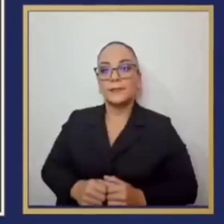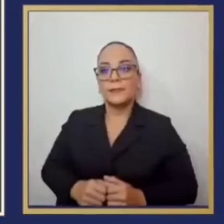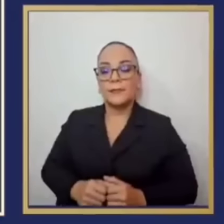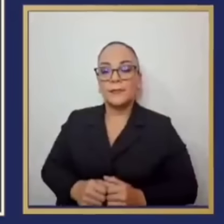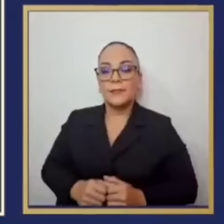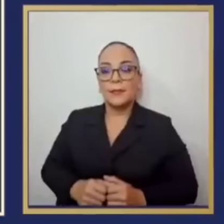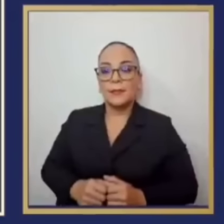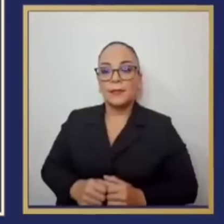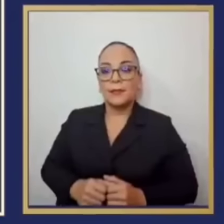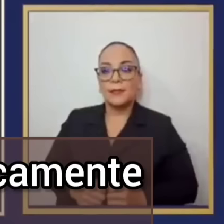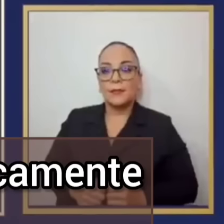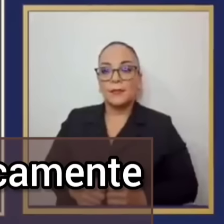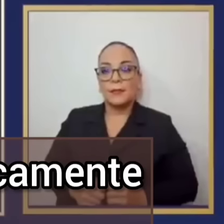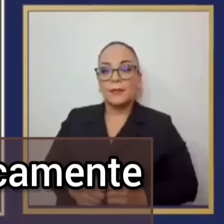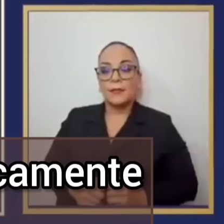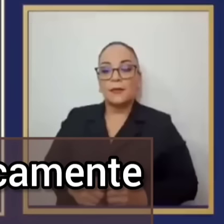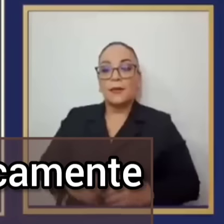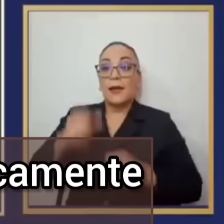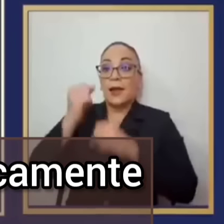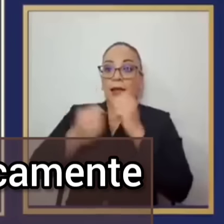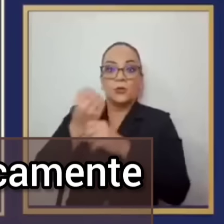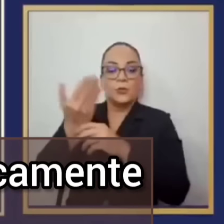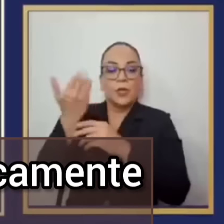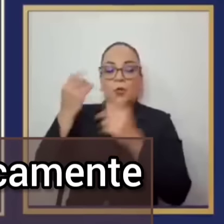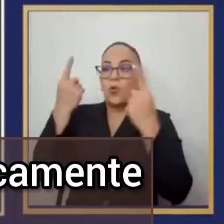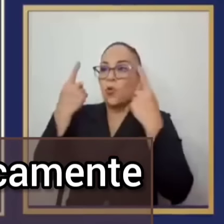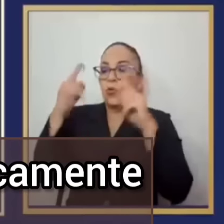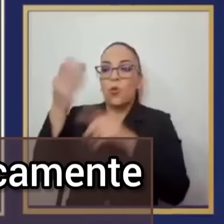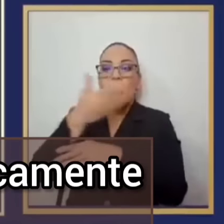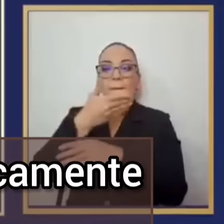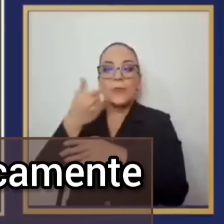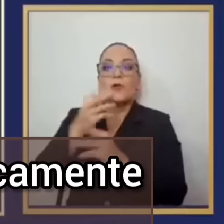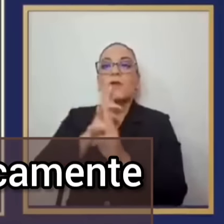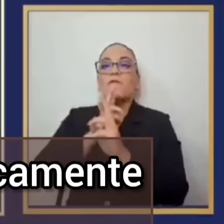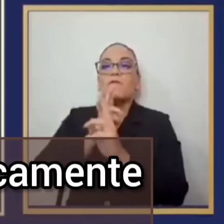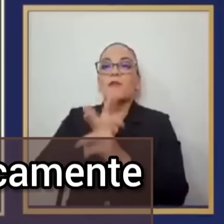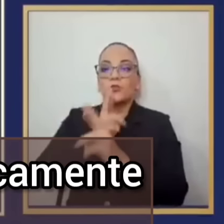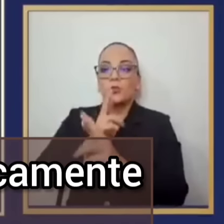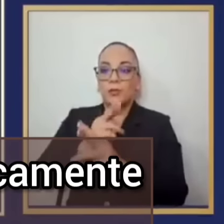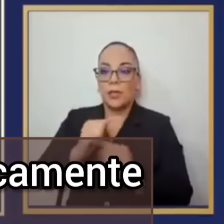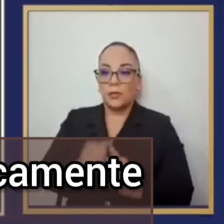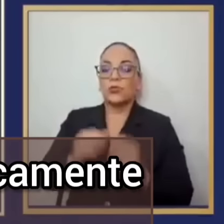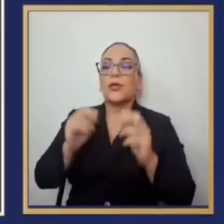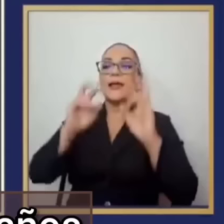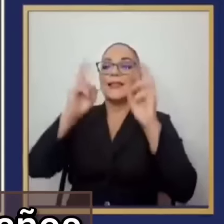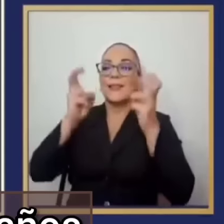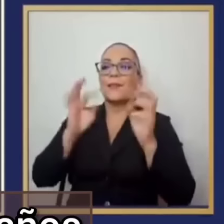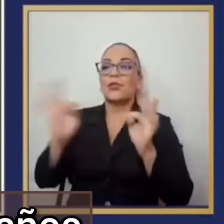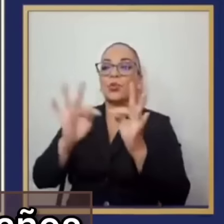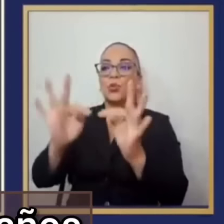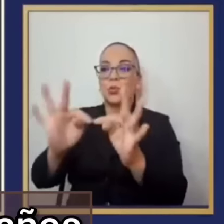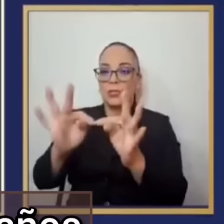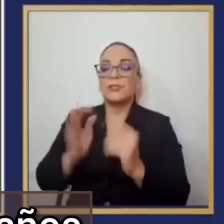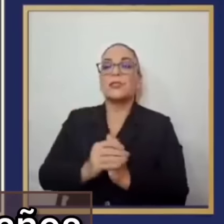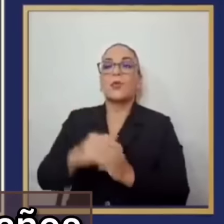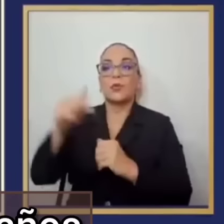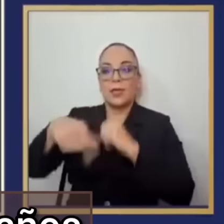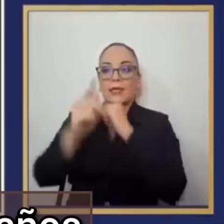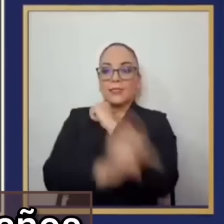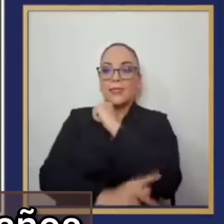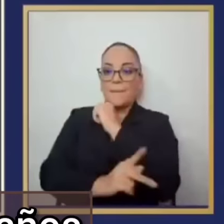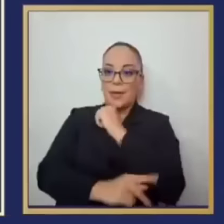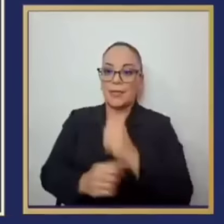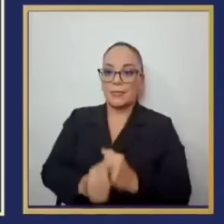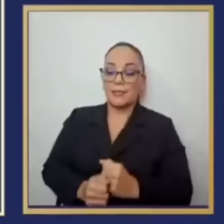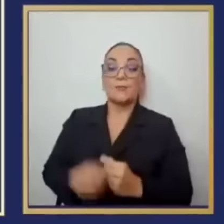2023 logramos los mejores resultados turísticamente hablando que ha tenido este país por